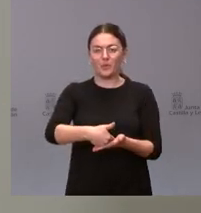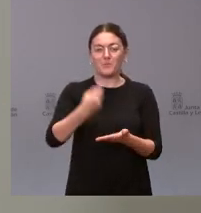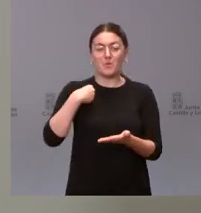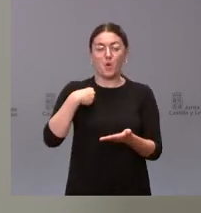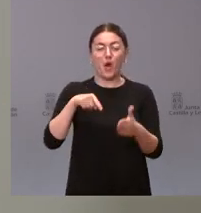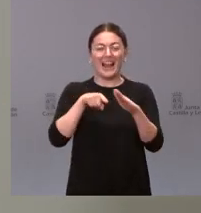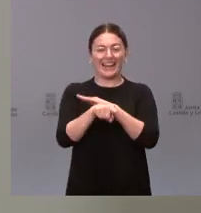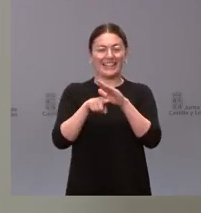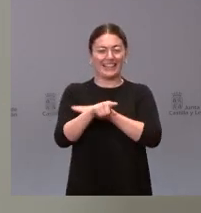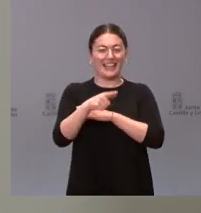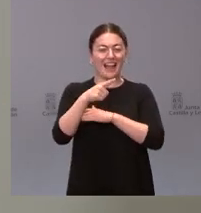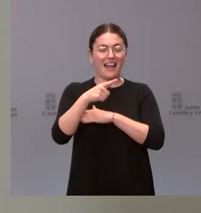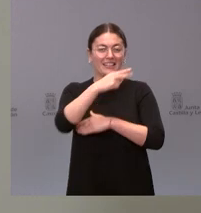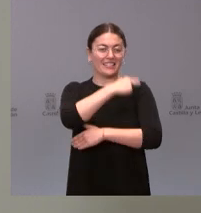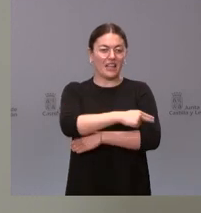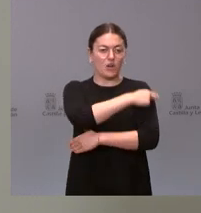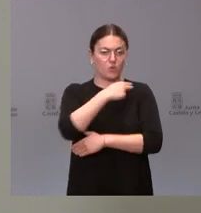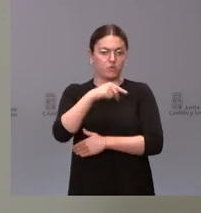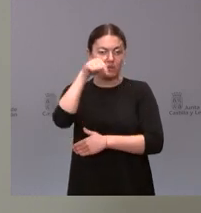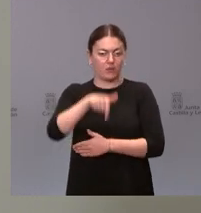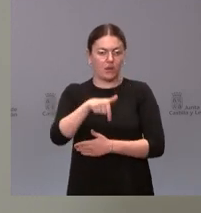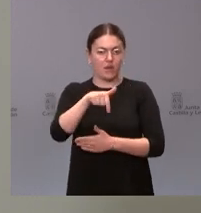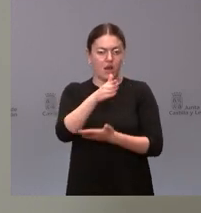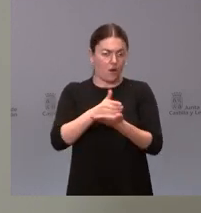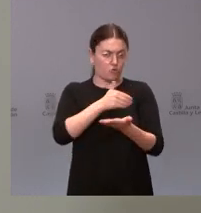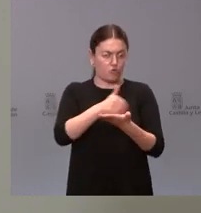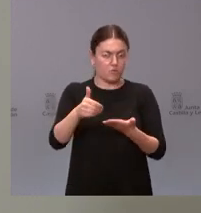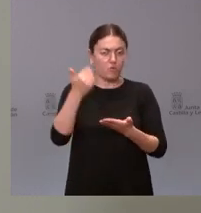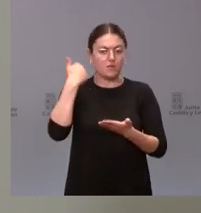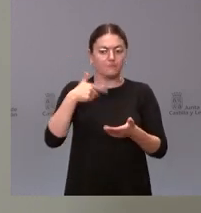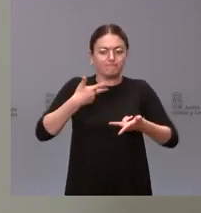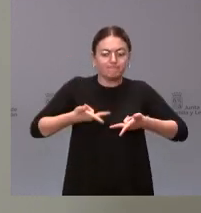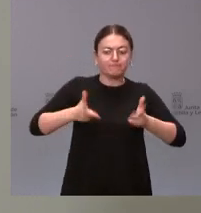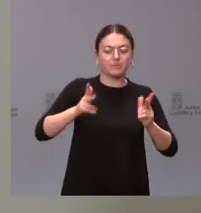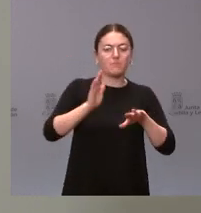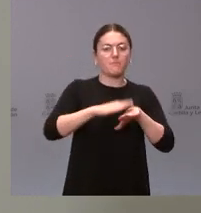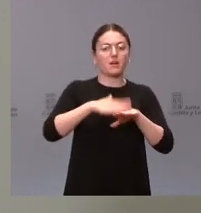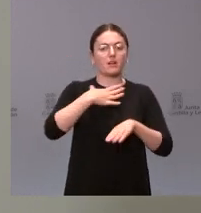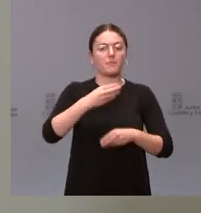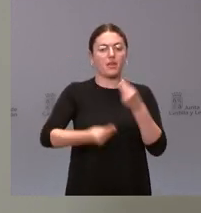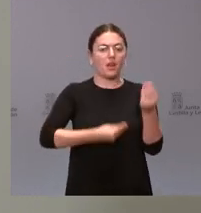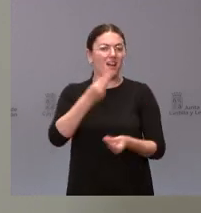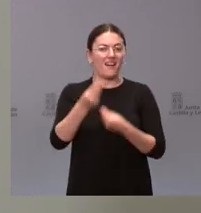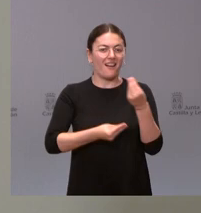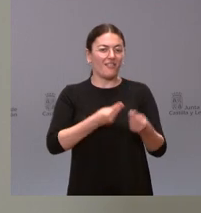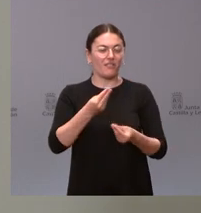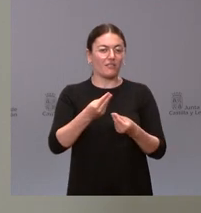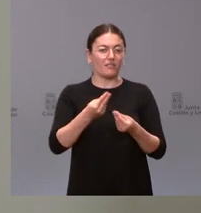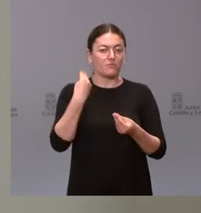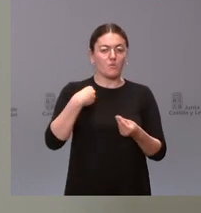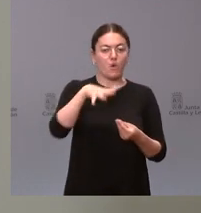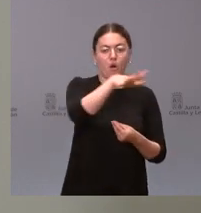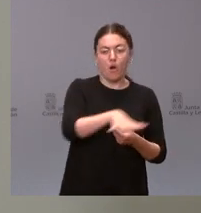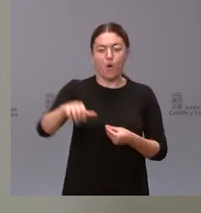procederá a la correspondiente autorización y por tanto para que pueda ya desarrollarse esta tarea en sus áreas en sus servicios en sus